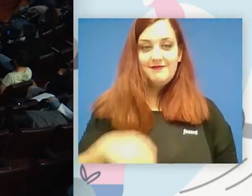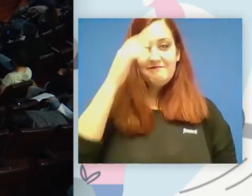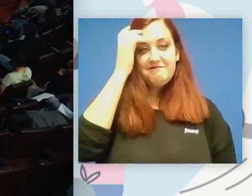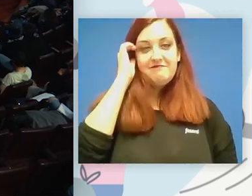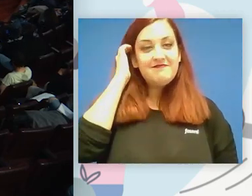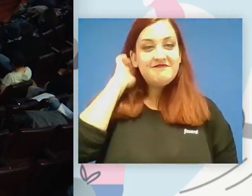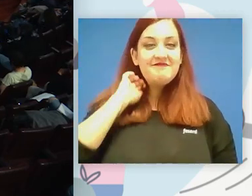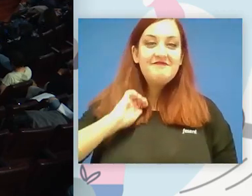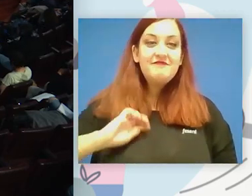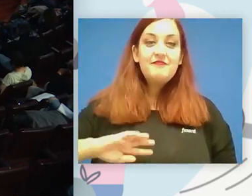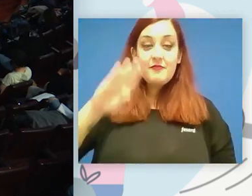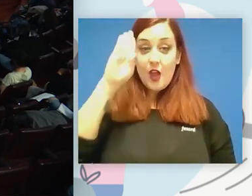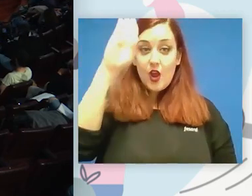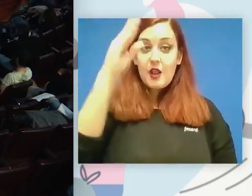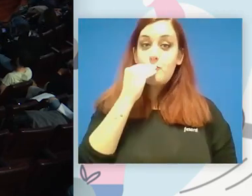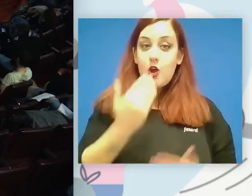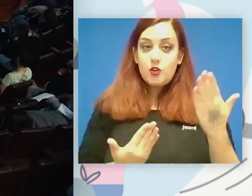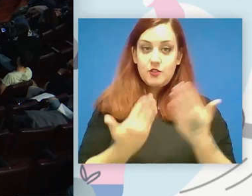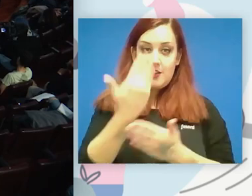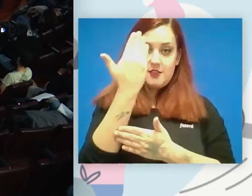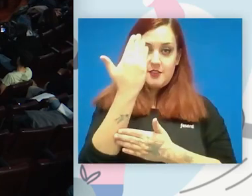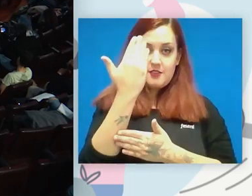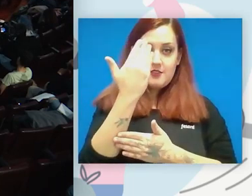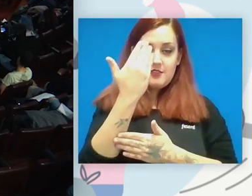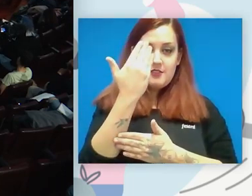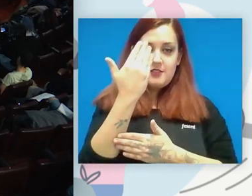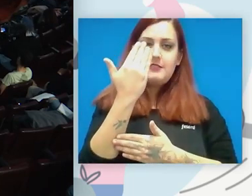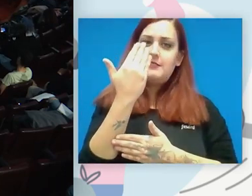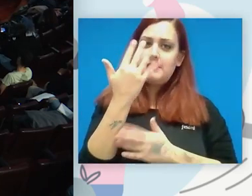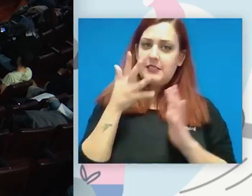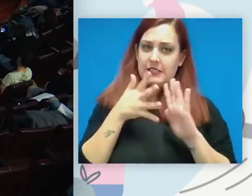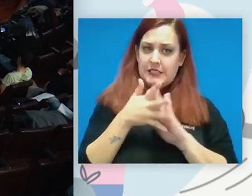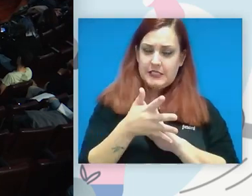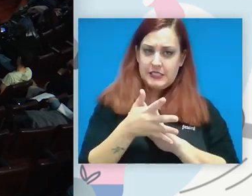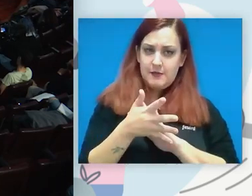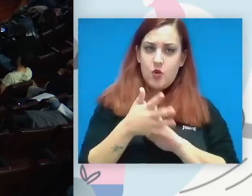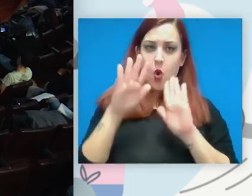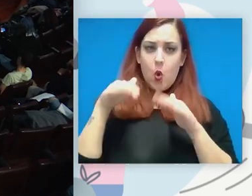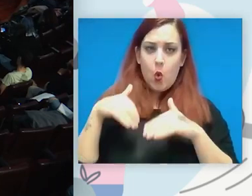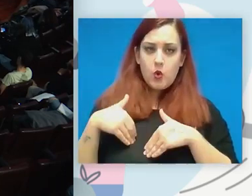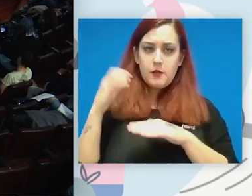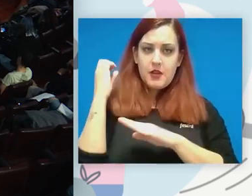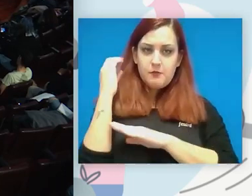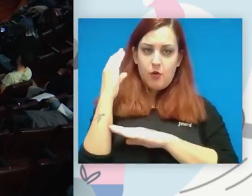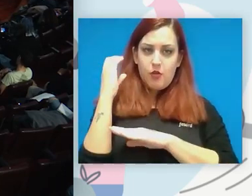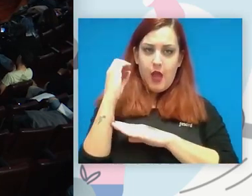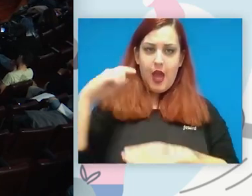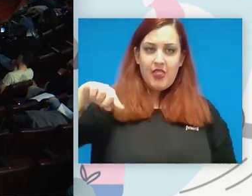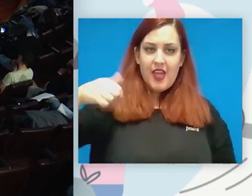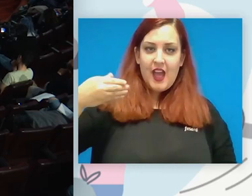hola buenos días mira te comento en la última exposición que ha hecho Gabriel Melis